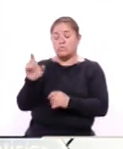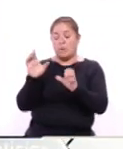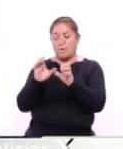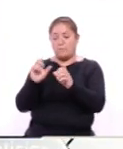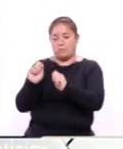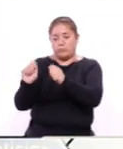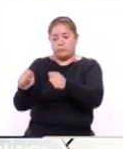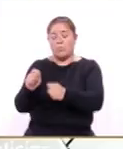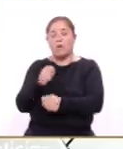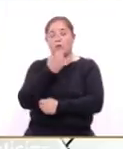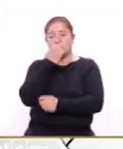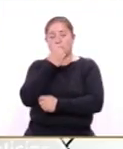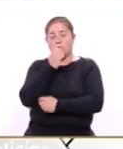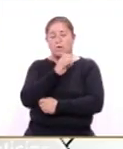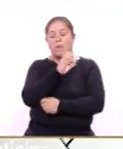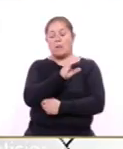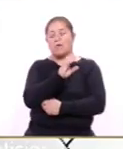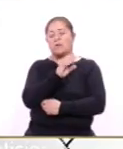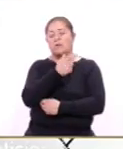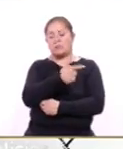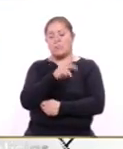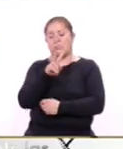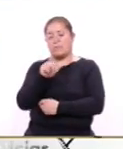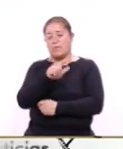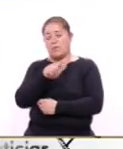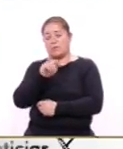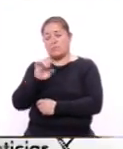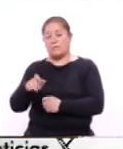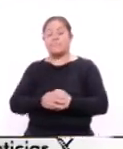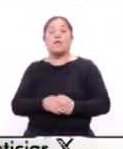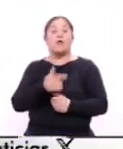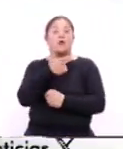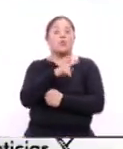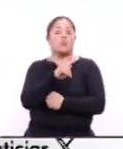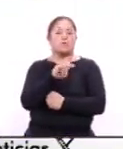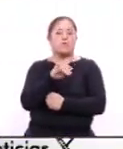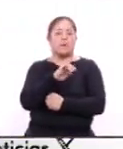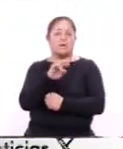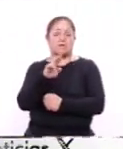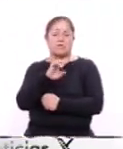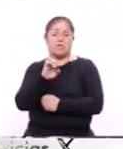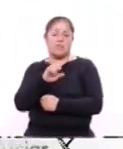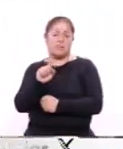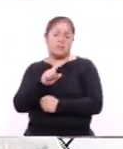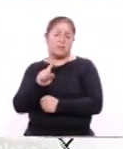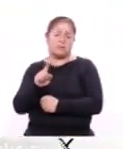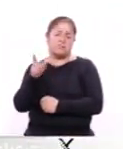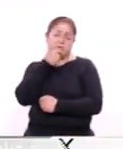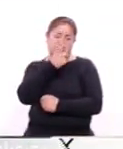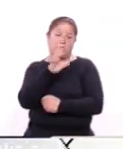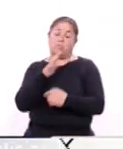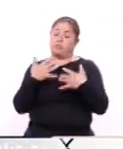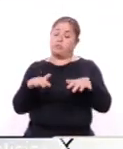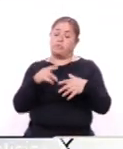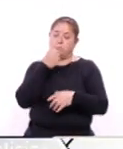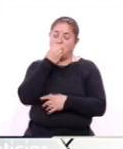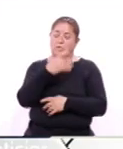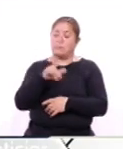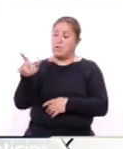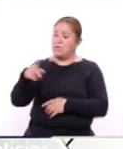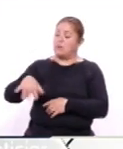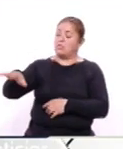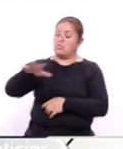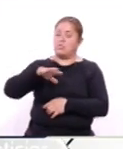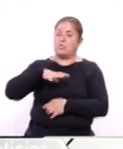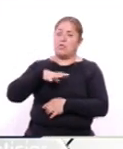despacho de la Profepa, Mario Hernández Gutiérrez, destacó la responsabilidad de las industrias reconocidas con el medio ambiente. En once líneas,